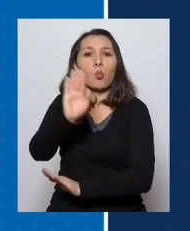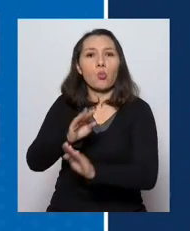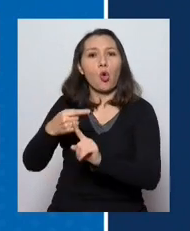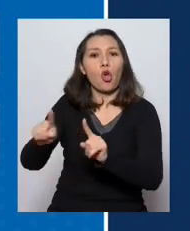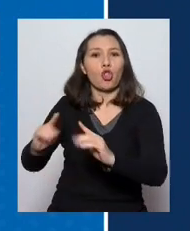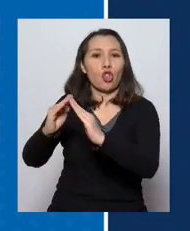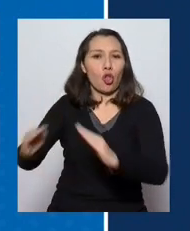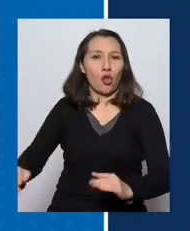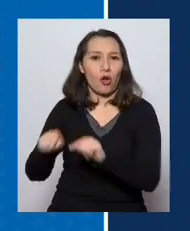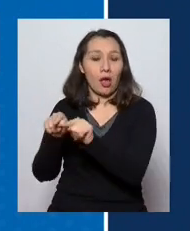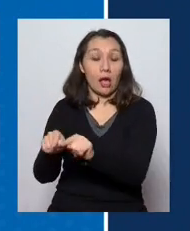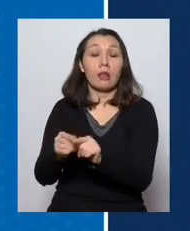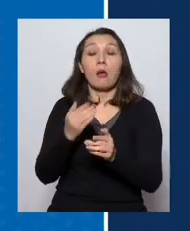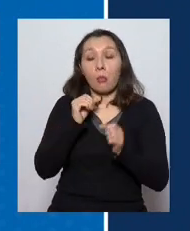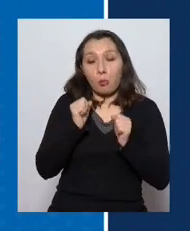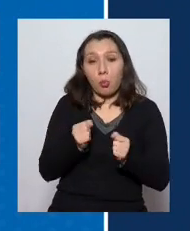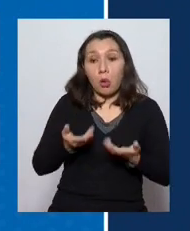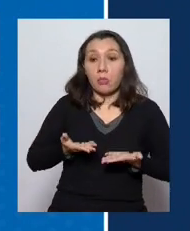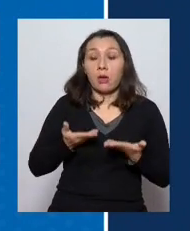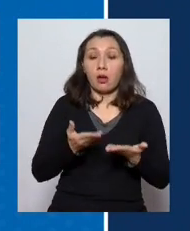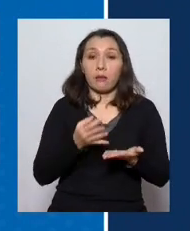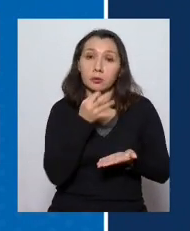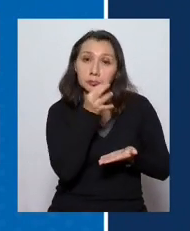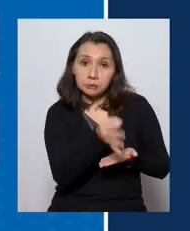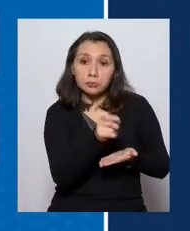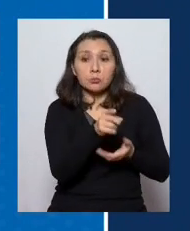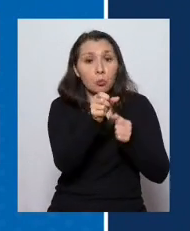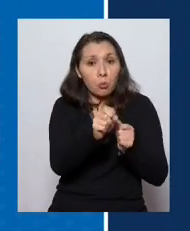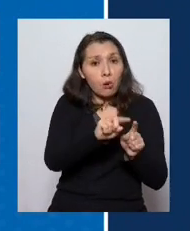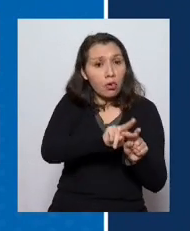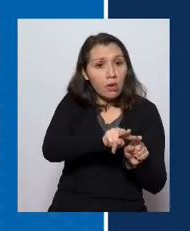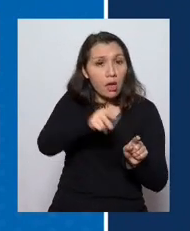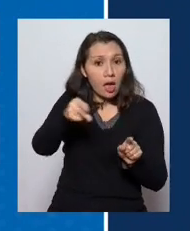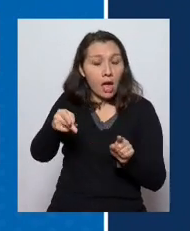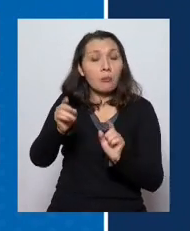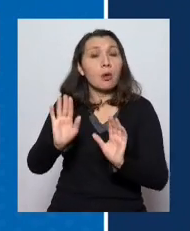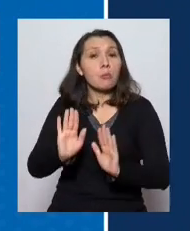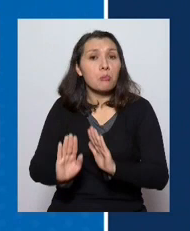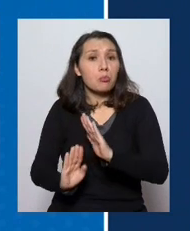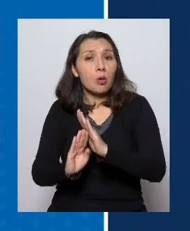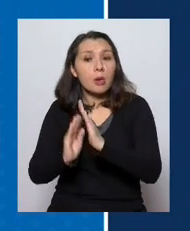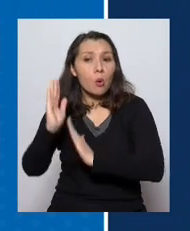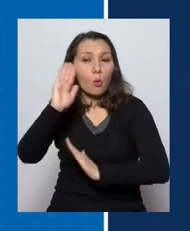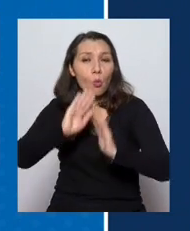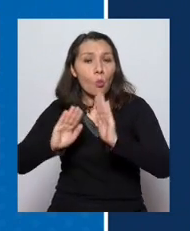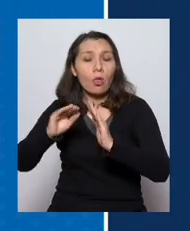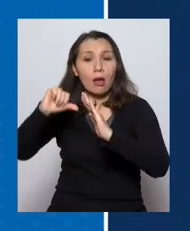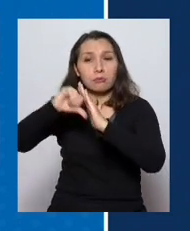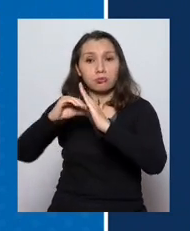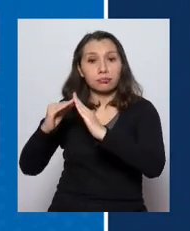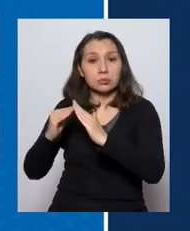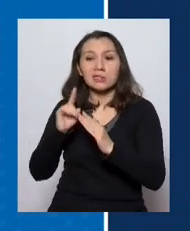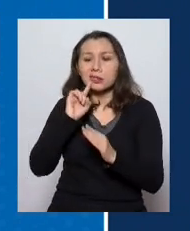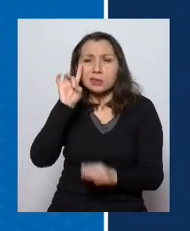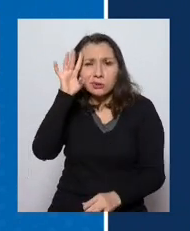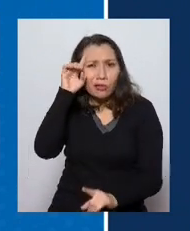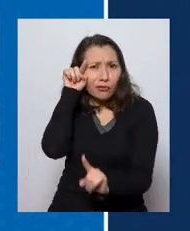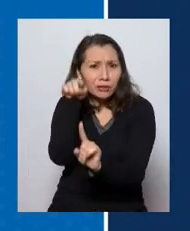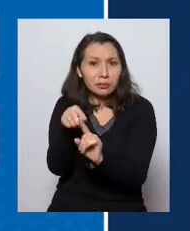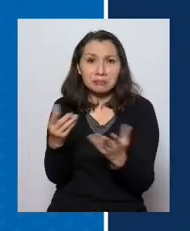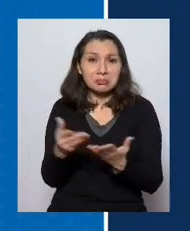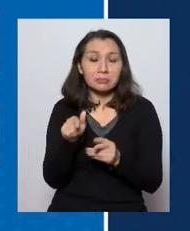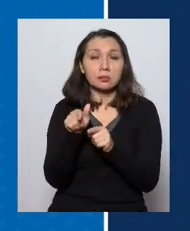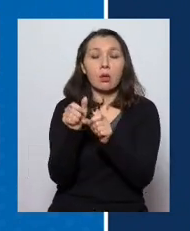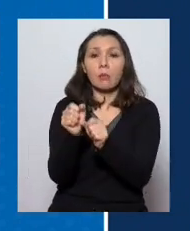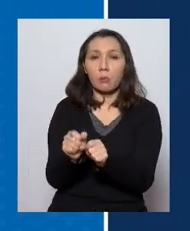poder entregarles, ofrecerles esta posibilidad que hemos diseñado que tiene como único objetivo